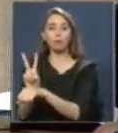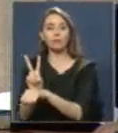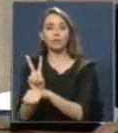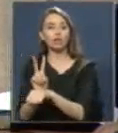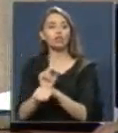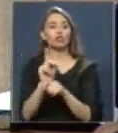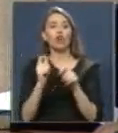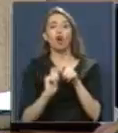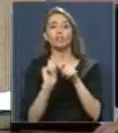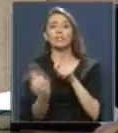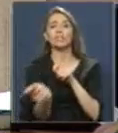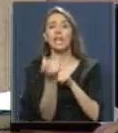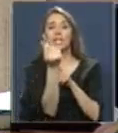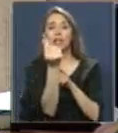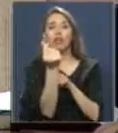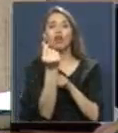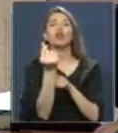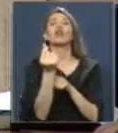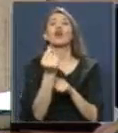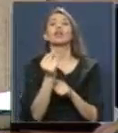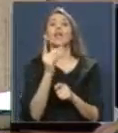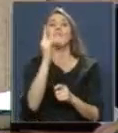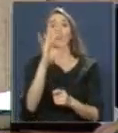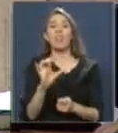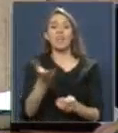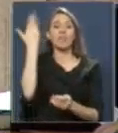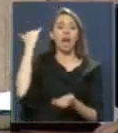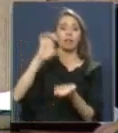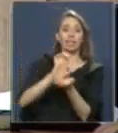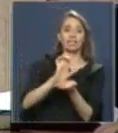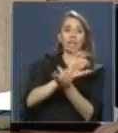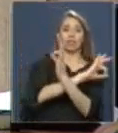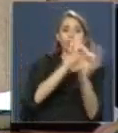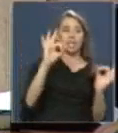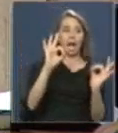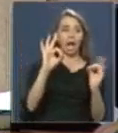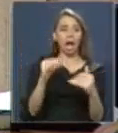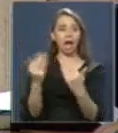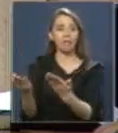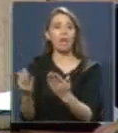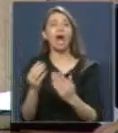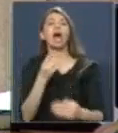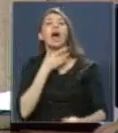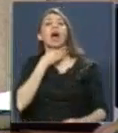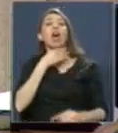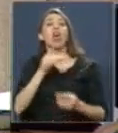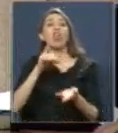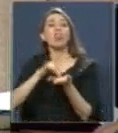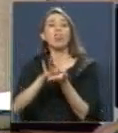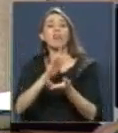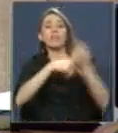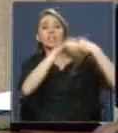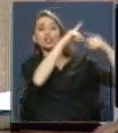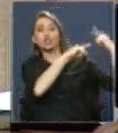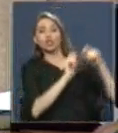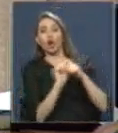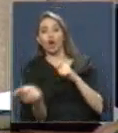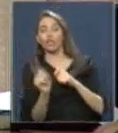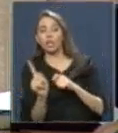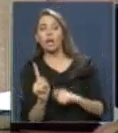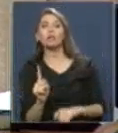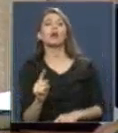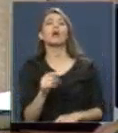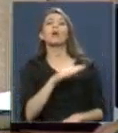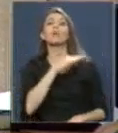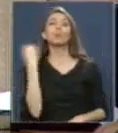entregarles lo que les adeudaban? Nada, nada les entregaron de la deuda histórica. Y la muerte